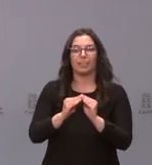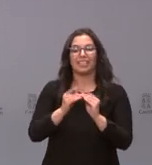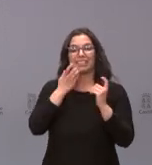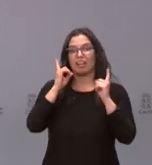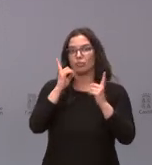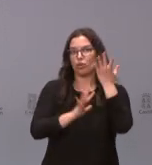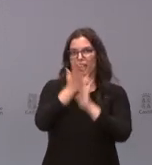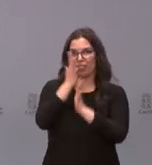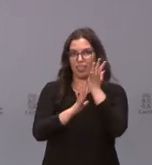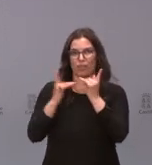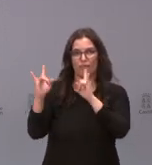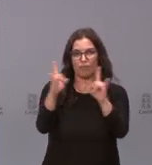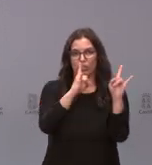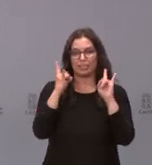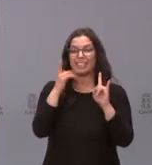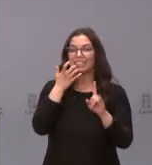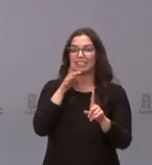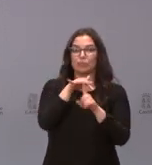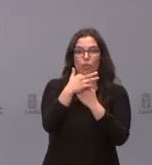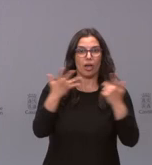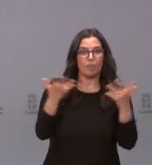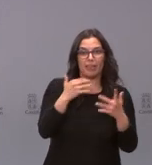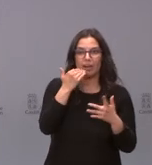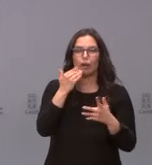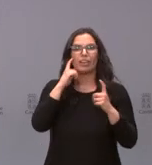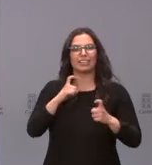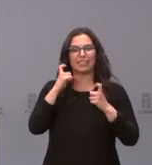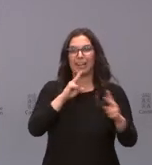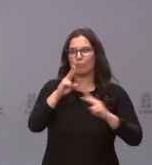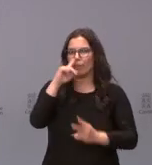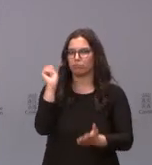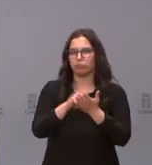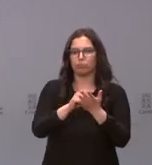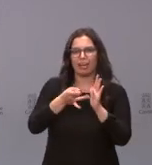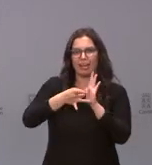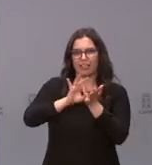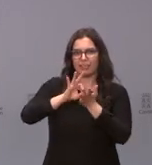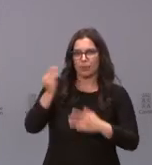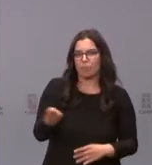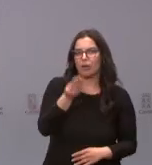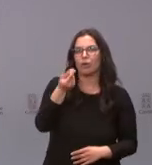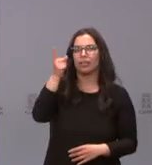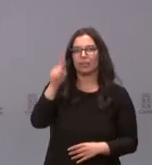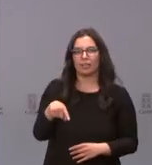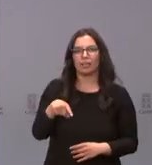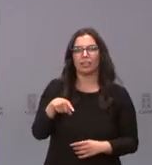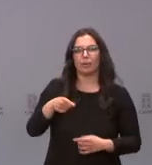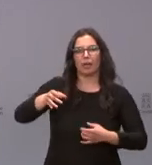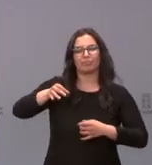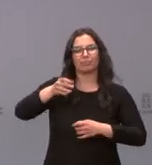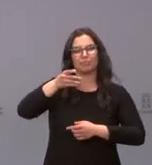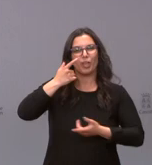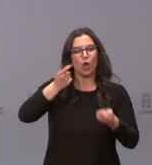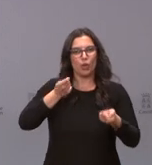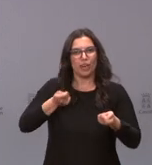y demás situaciones de emergencia, mejorando así los tiempos de respuesta, la calidad del servicio y su interoperabilidad con el